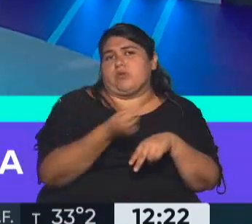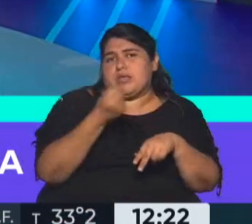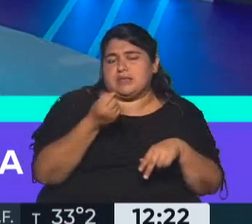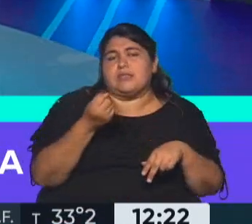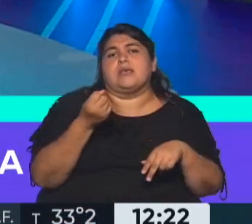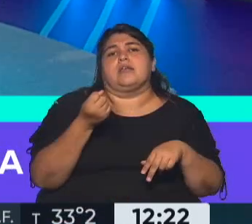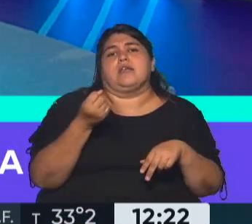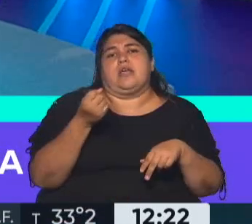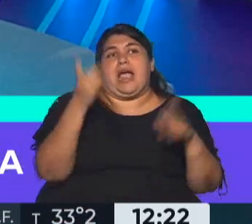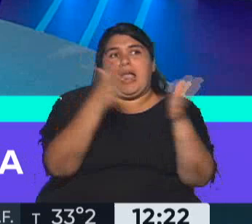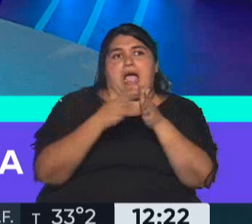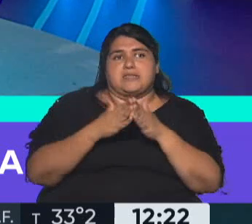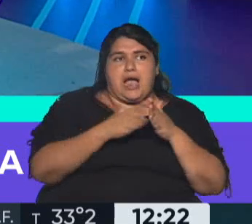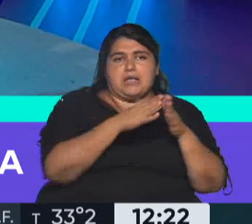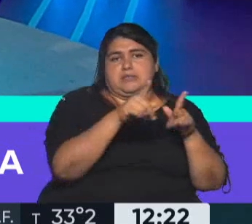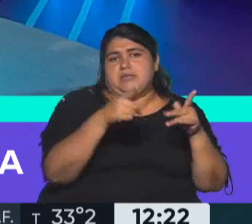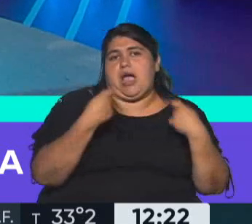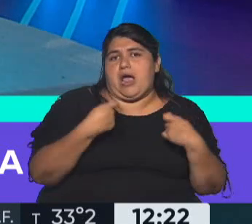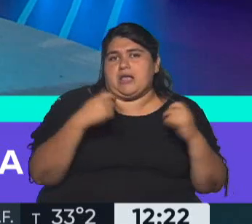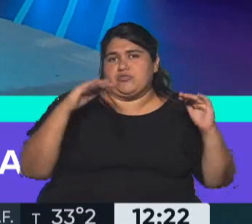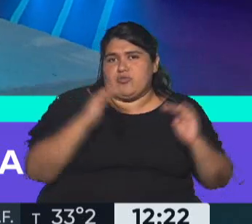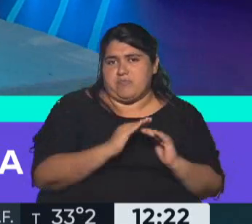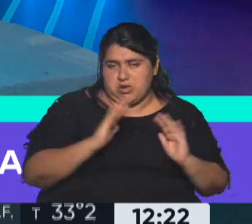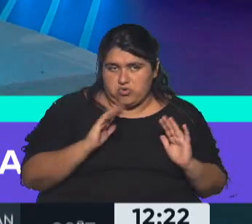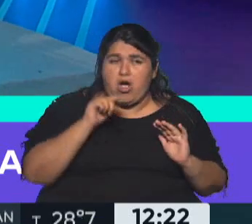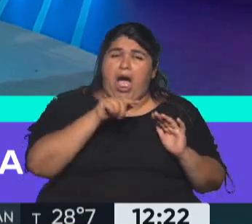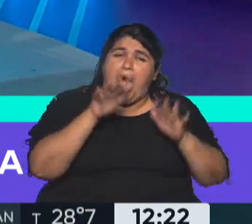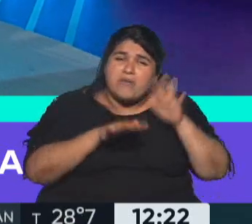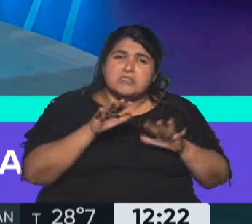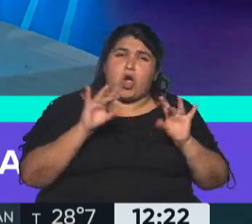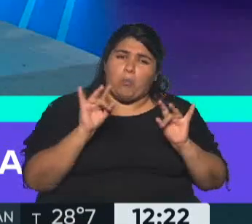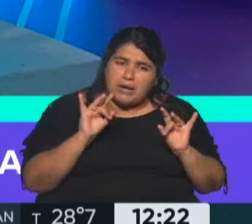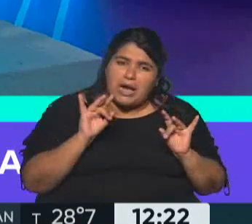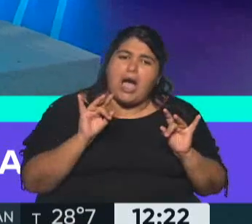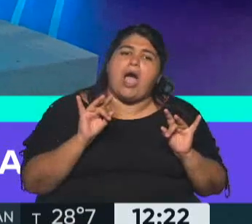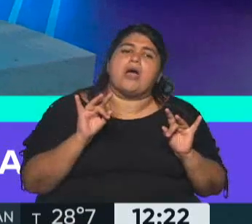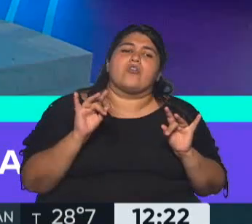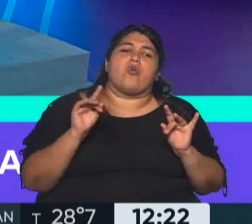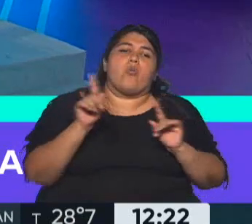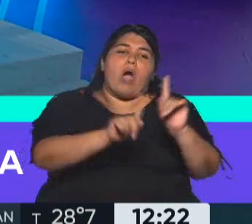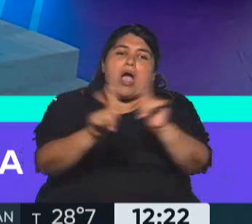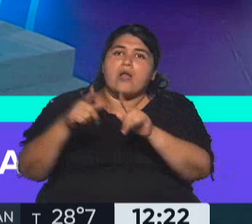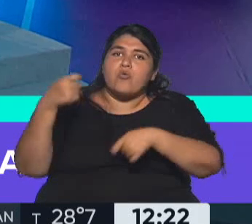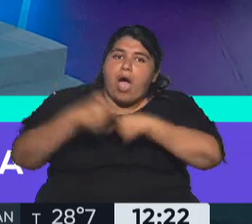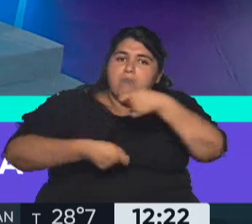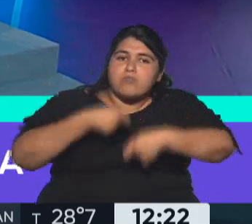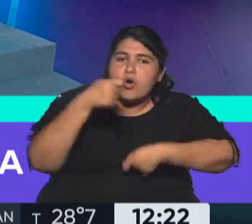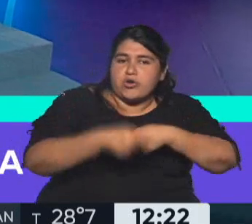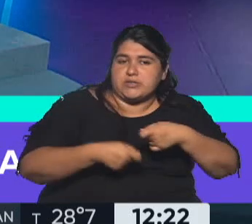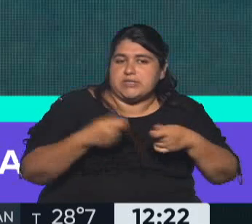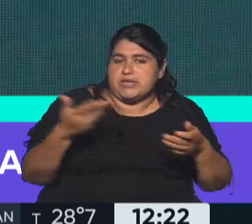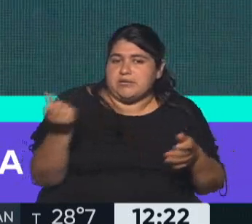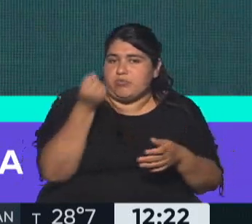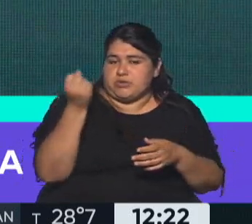en sus hogares. Esto a veces es más complicado, pero bueno, dentro de las posibilidades y el aporte que pueda hacer cada uno, se pide que... Sí, es cierto que todos